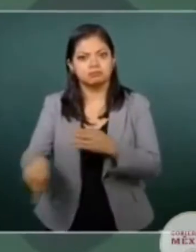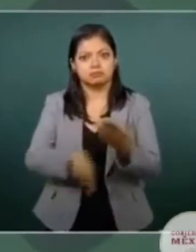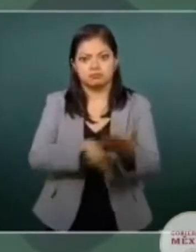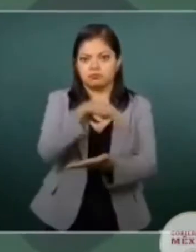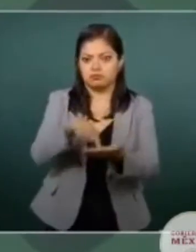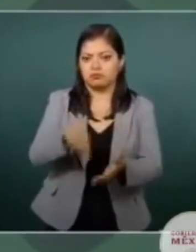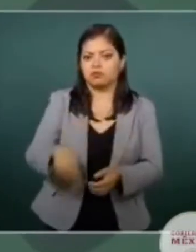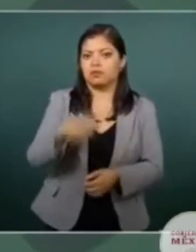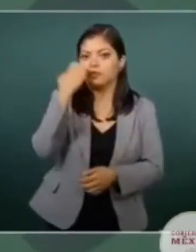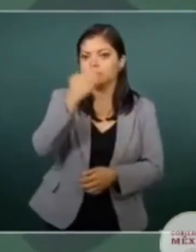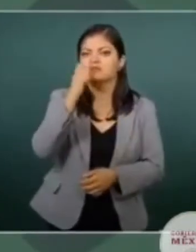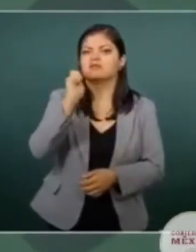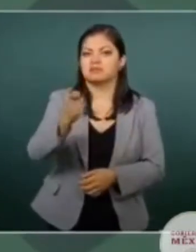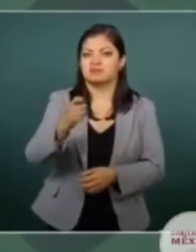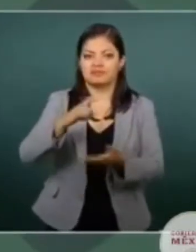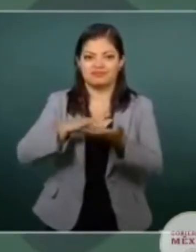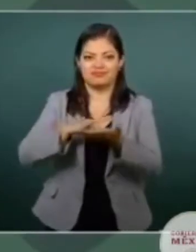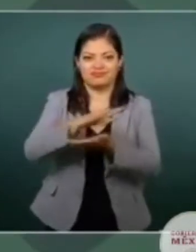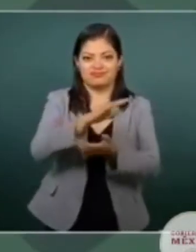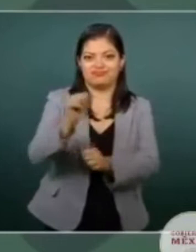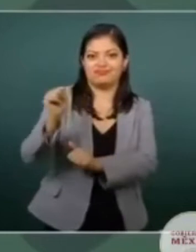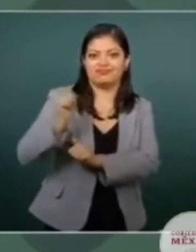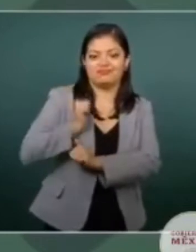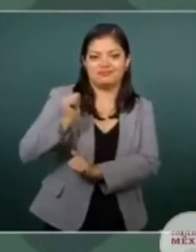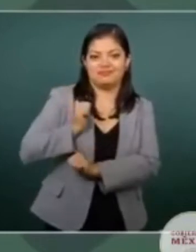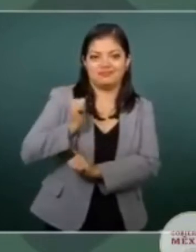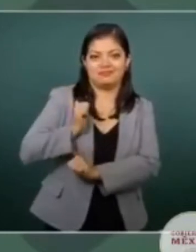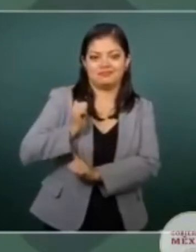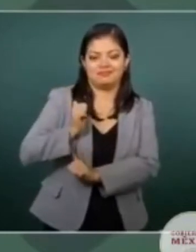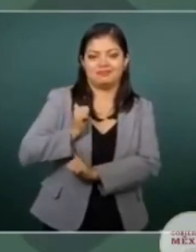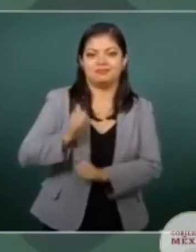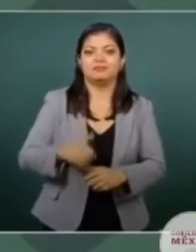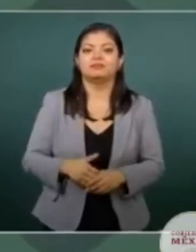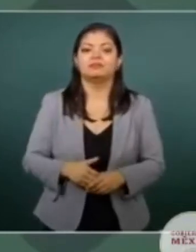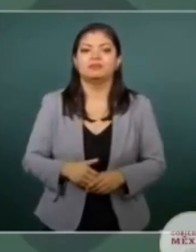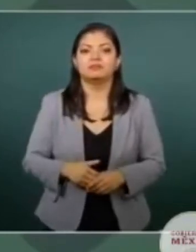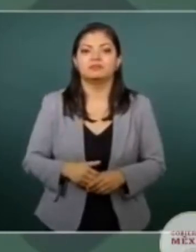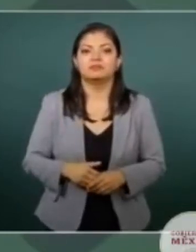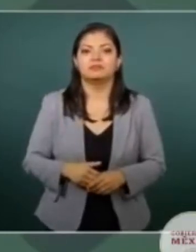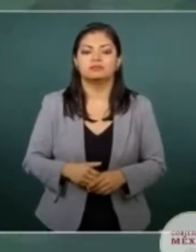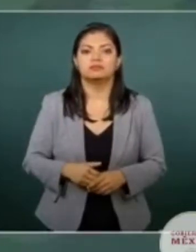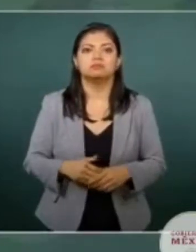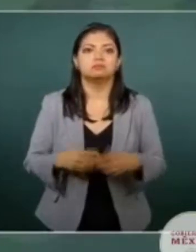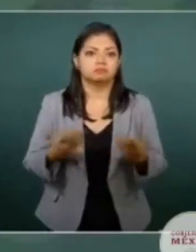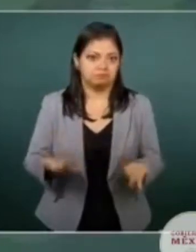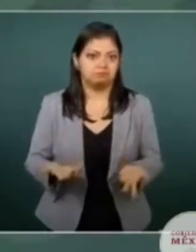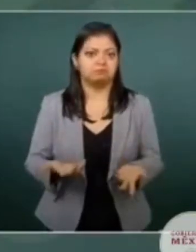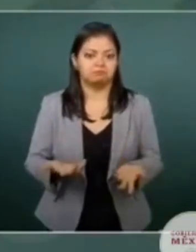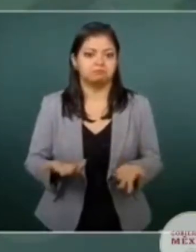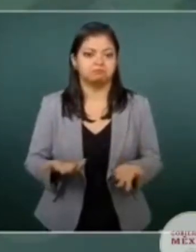militar y descansamos